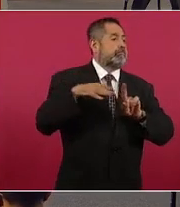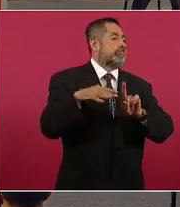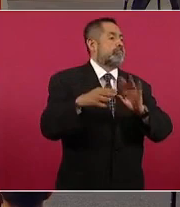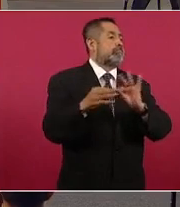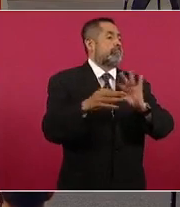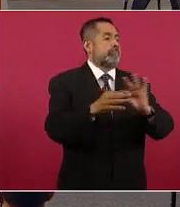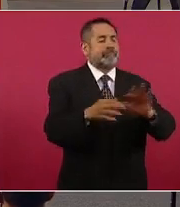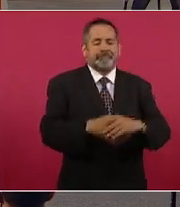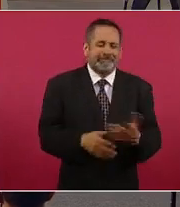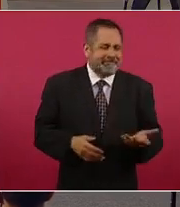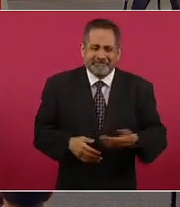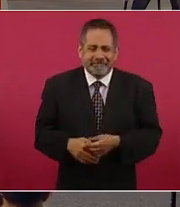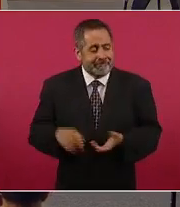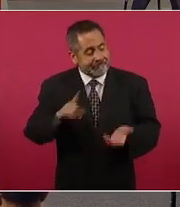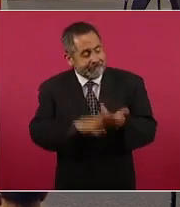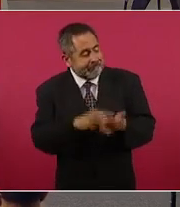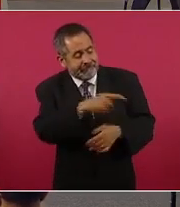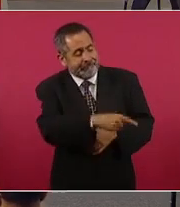un político